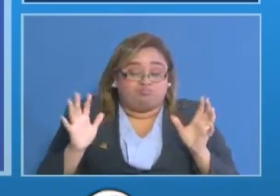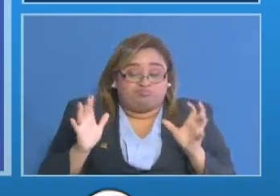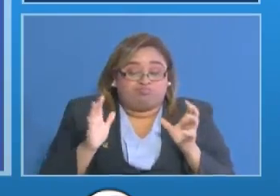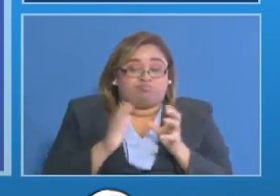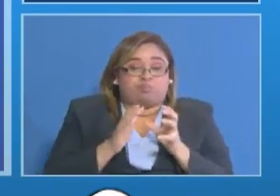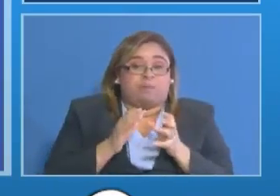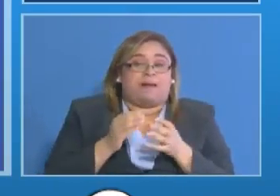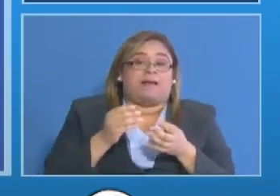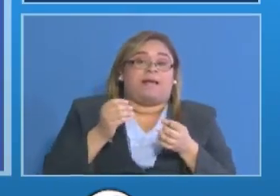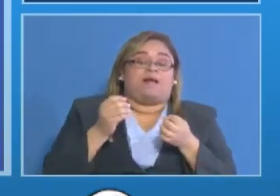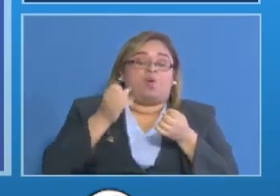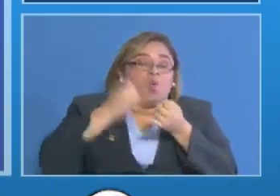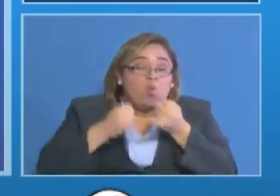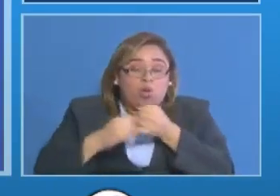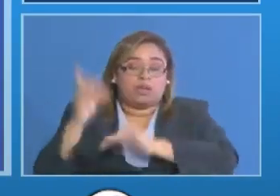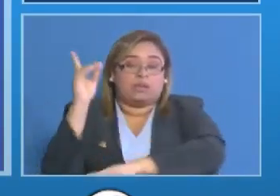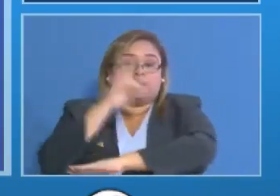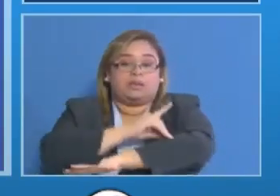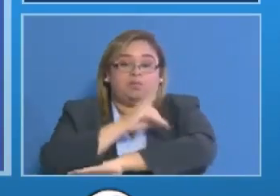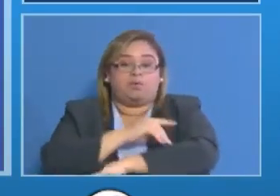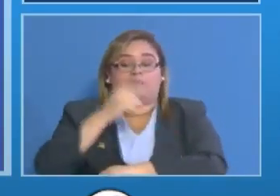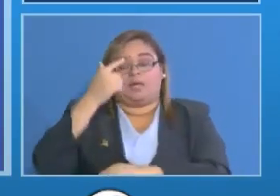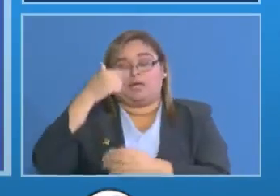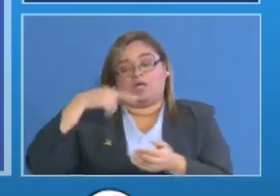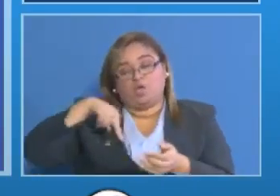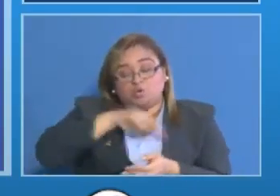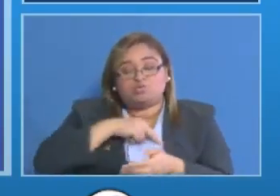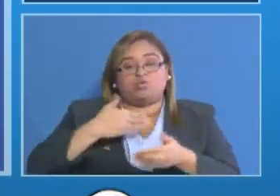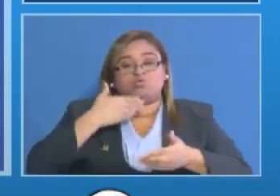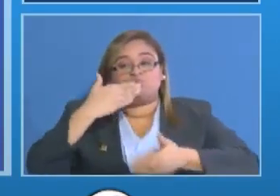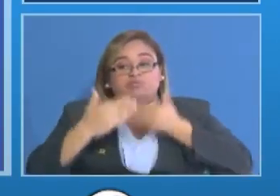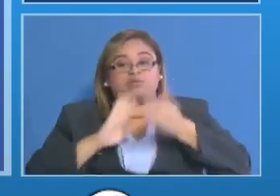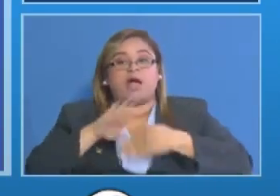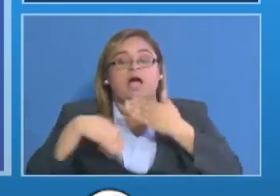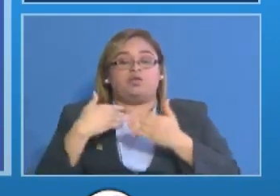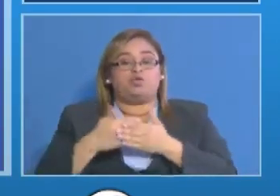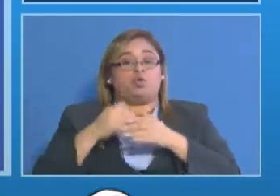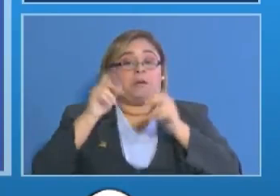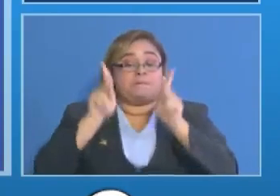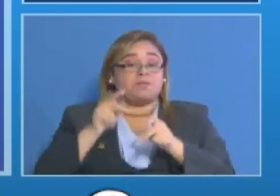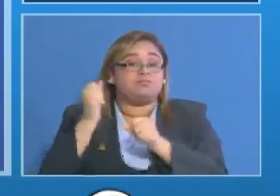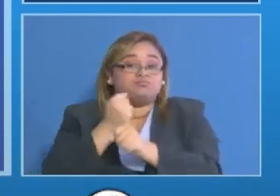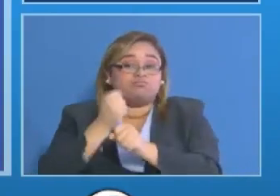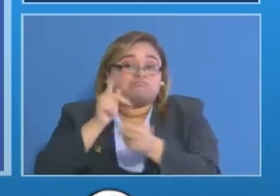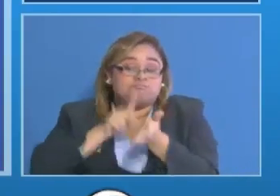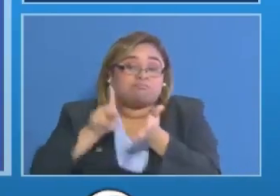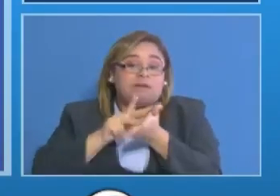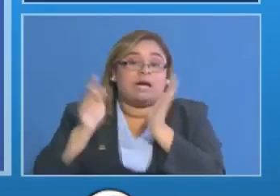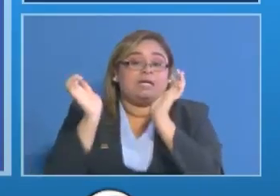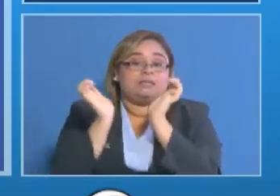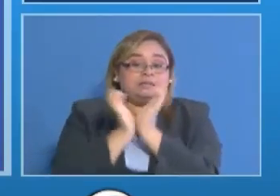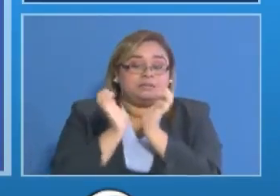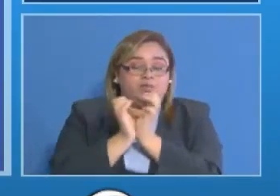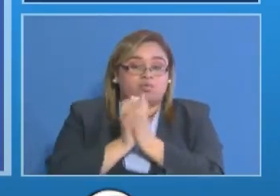por lo cual nosotros instamos a todos los empleadores que cumplan con ese esfuerzo de